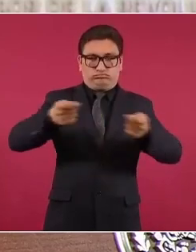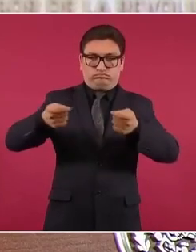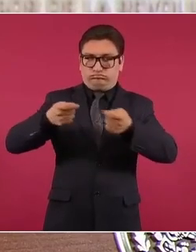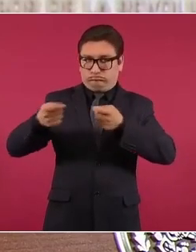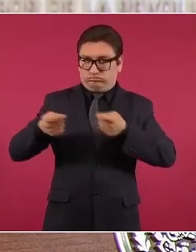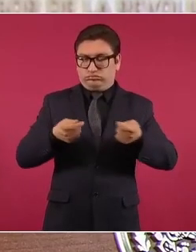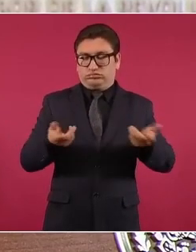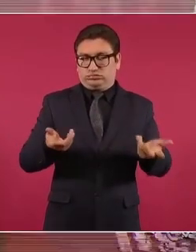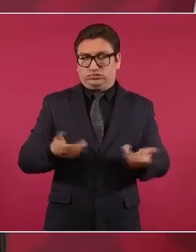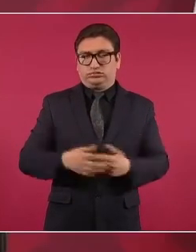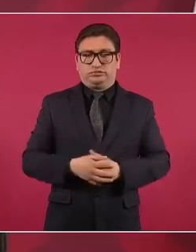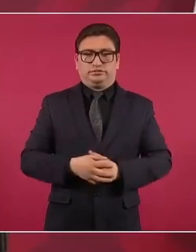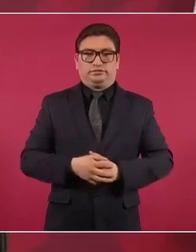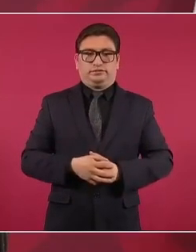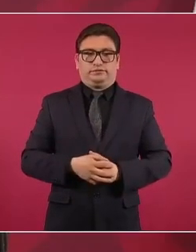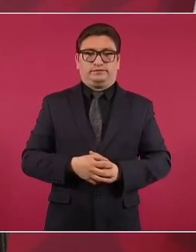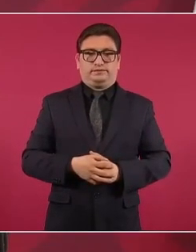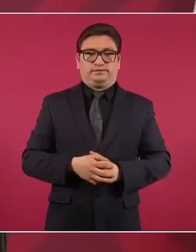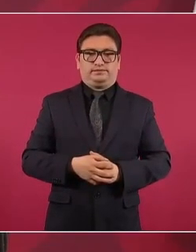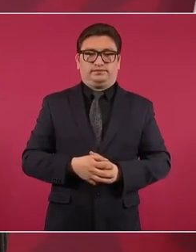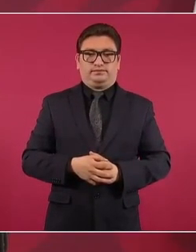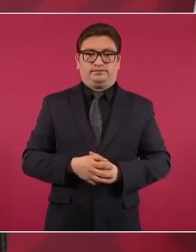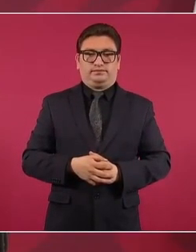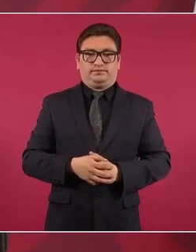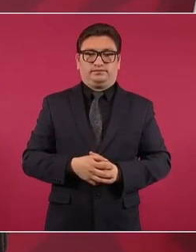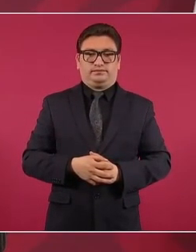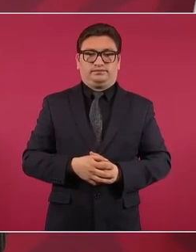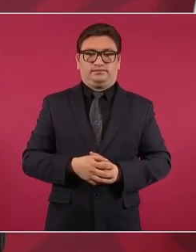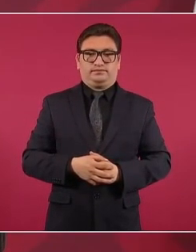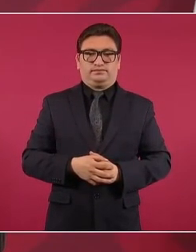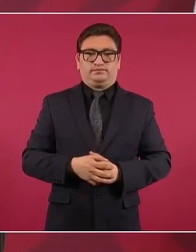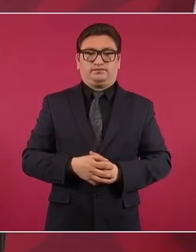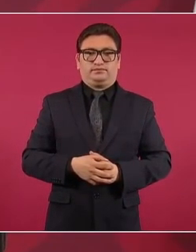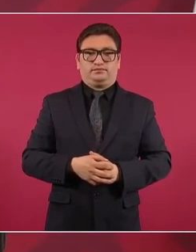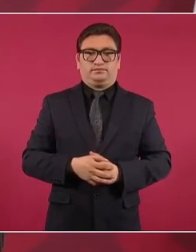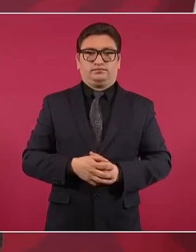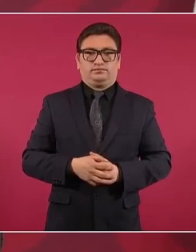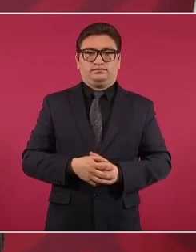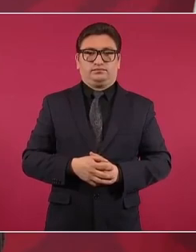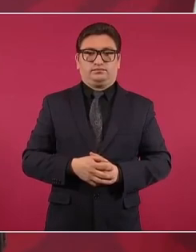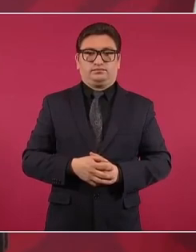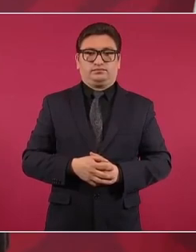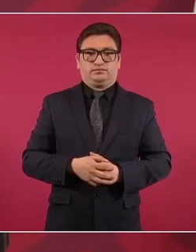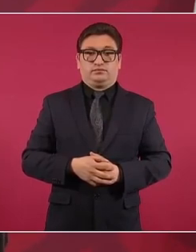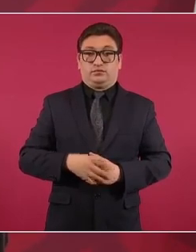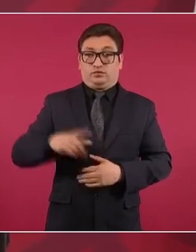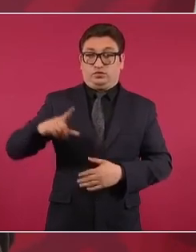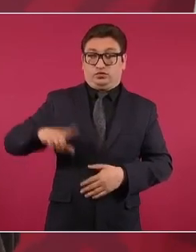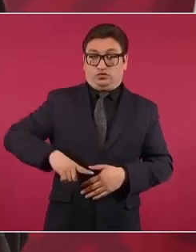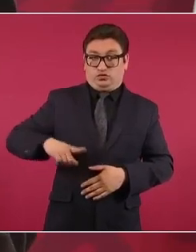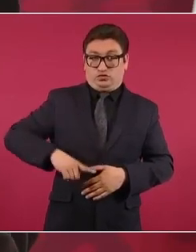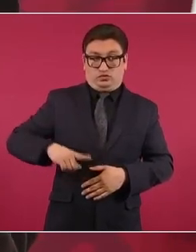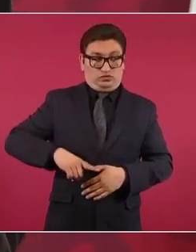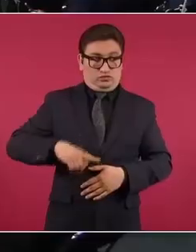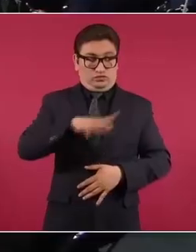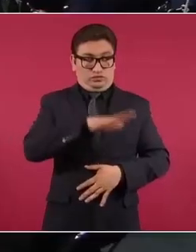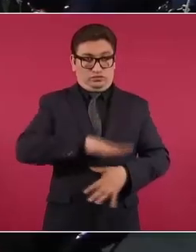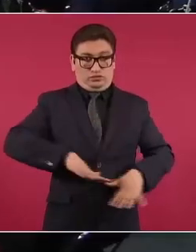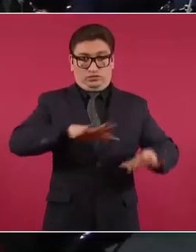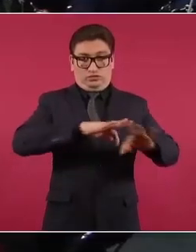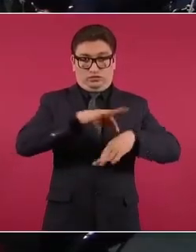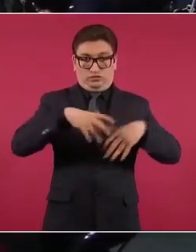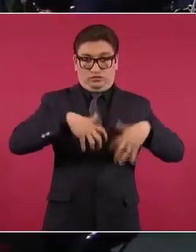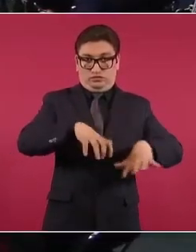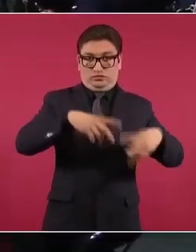el gobierno de las minorías es